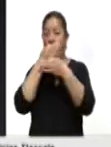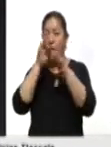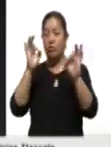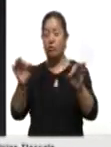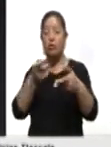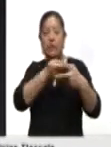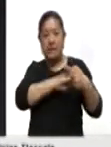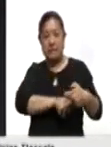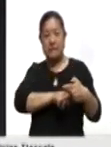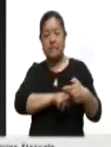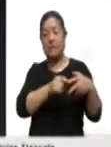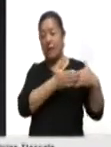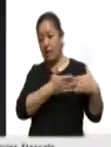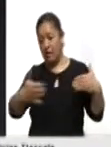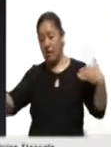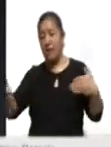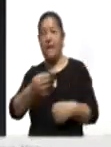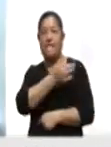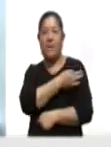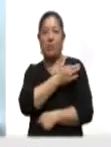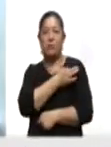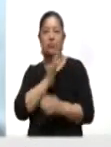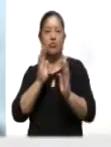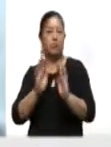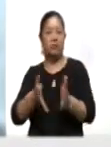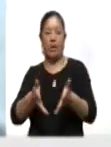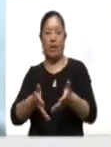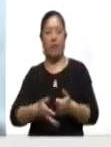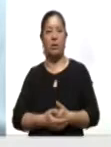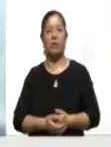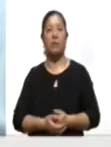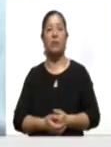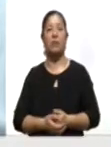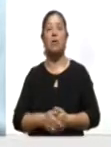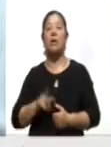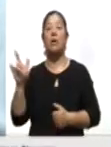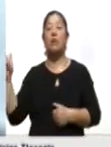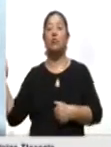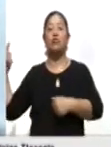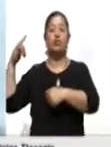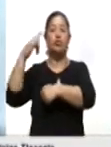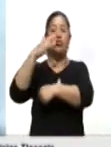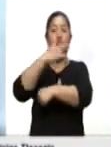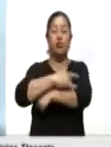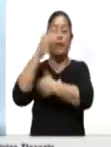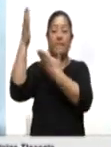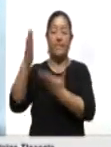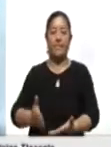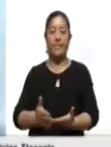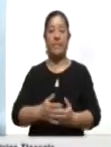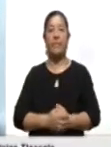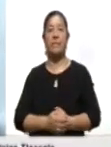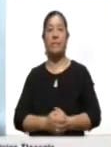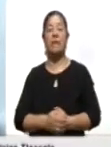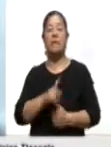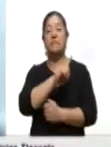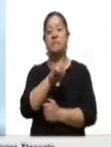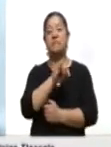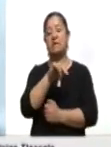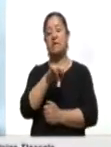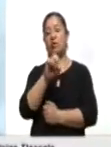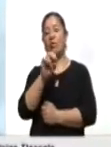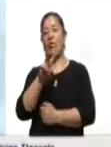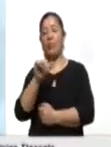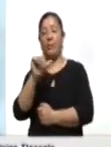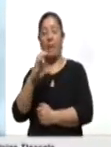distribución dentro de su estrategia de vacunación. Luego del arribo del embarque de la vacuna CoronaVac de la farmacéutica china Sinovac al